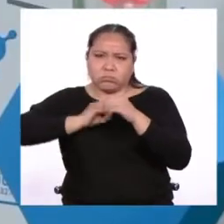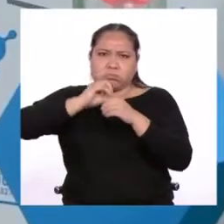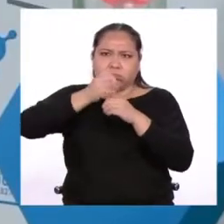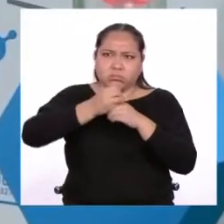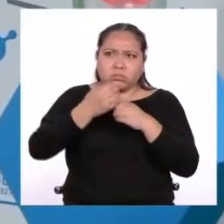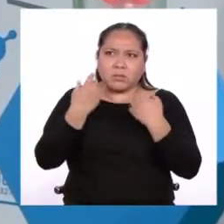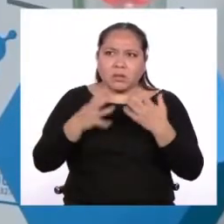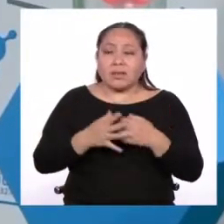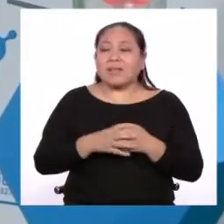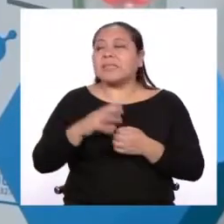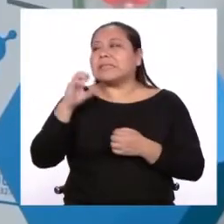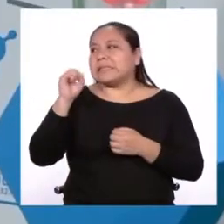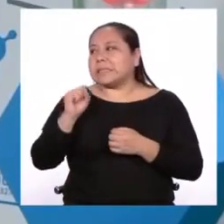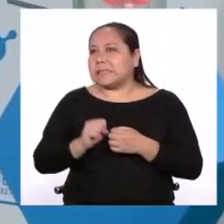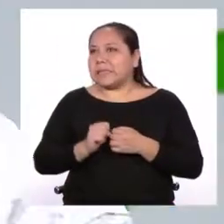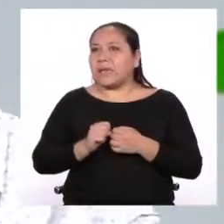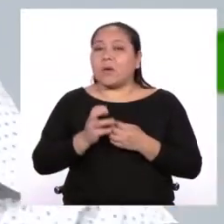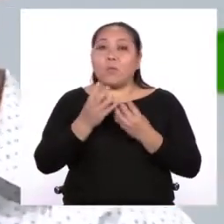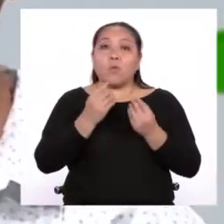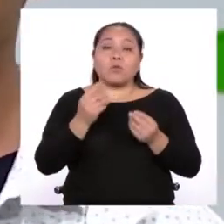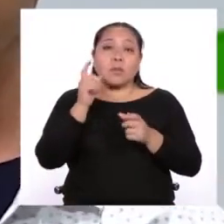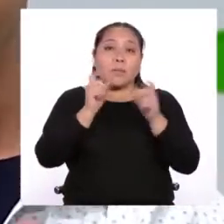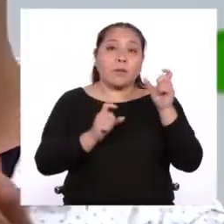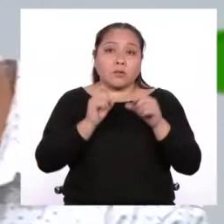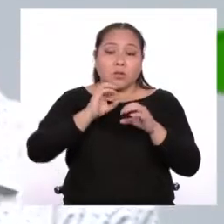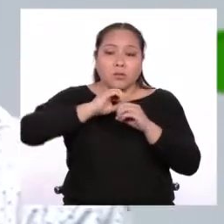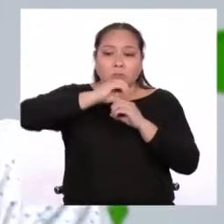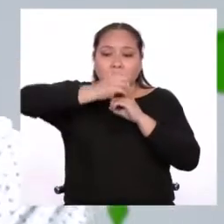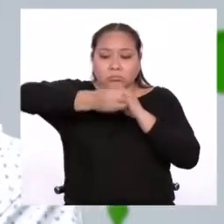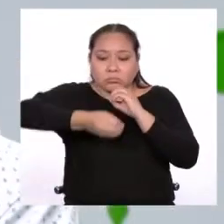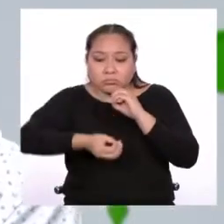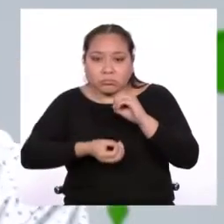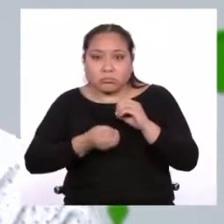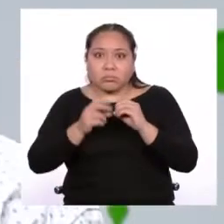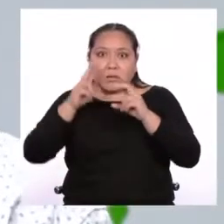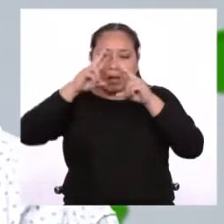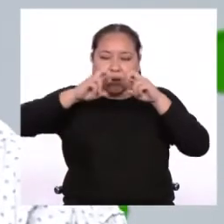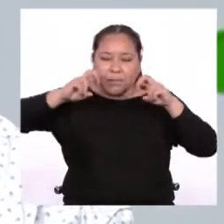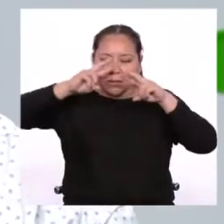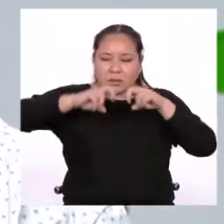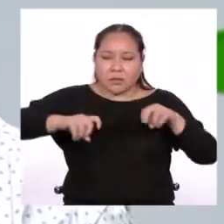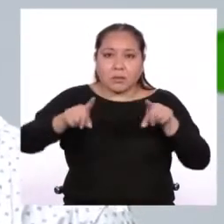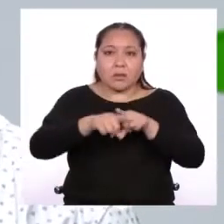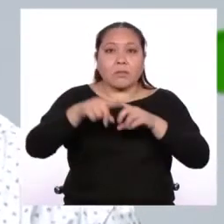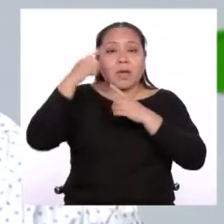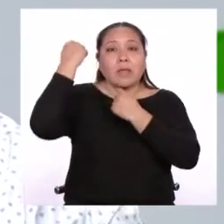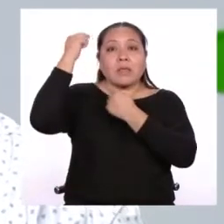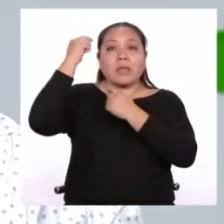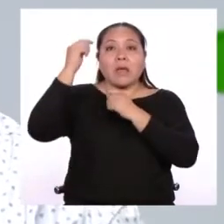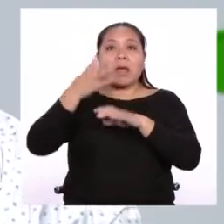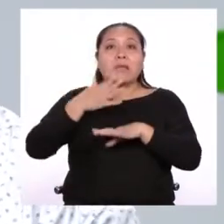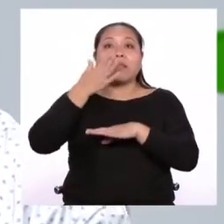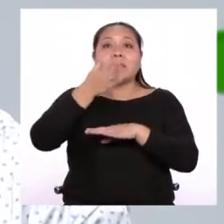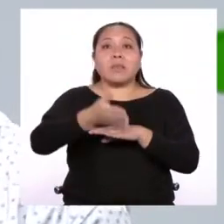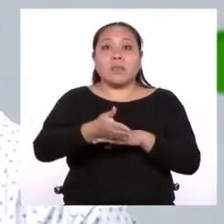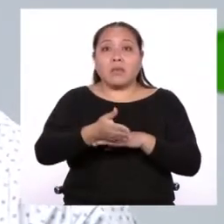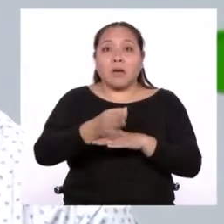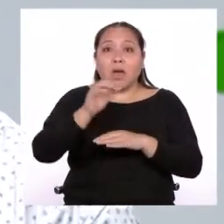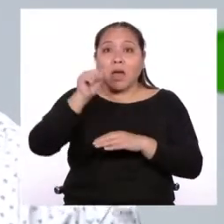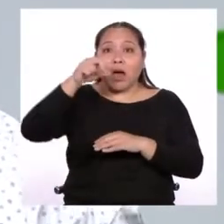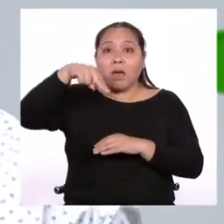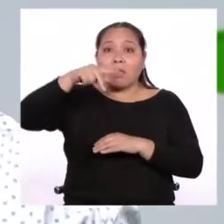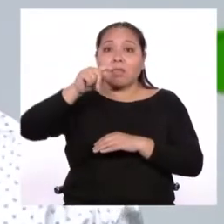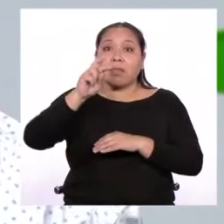esa hazaña? Exacto. Muchos exploradores, investigadores e incluso turistas han ido a la Antártida y la han cruzado